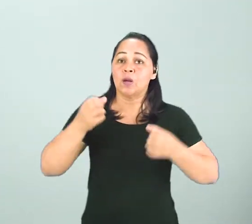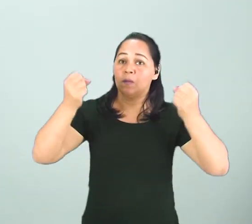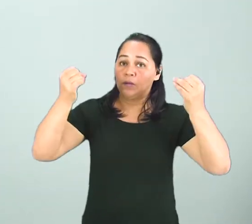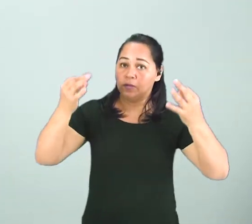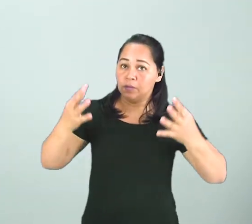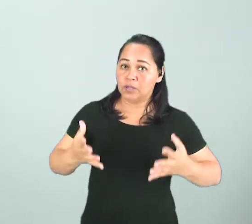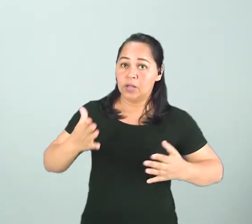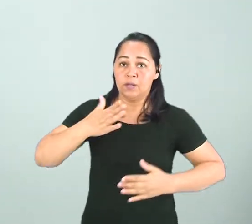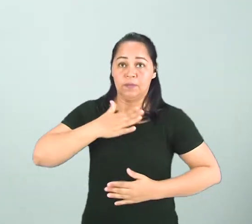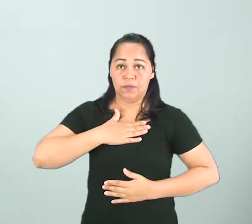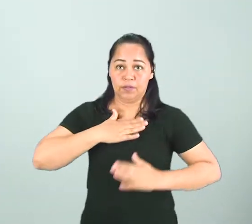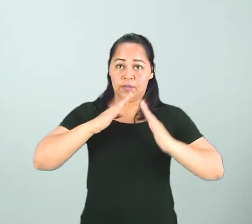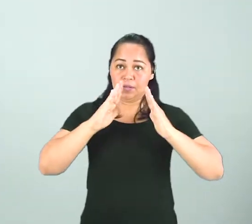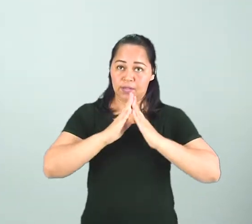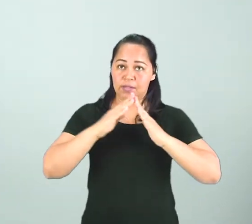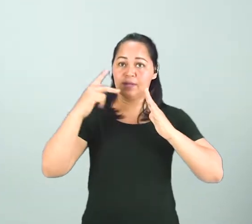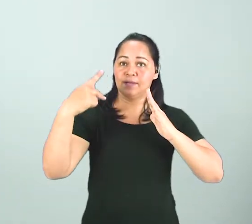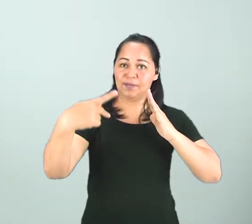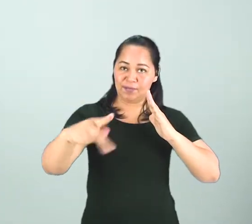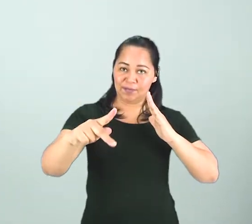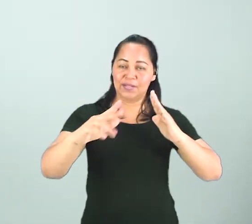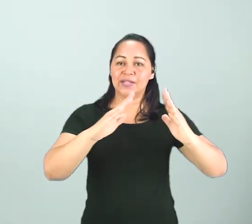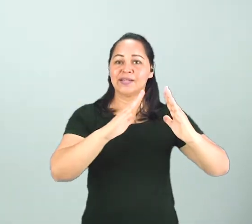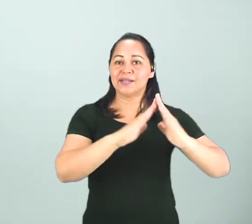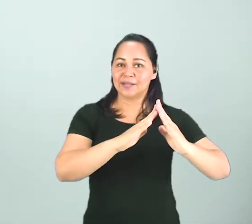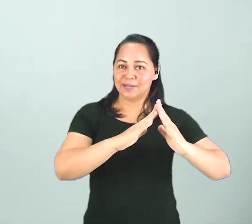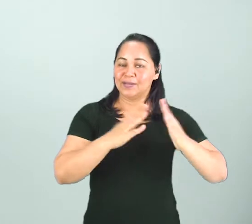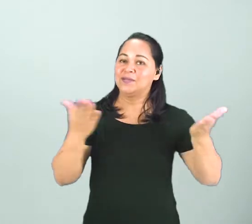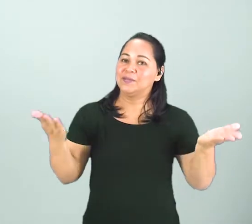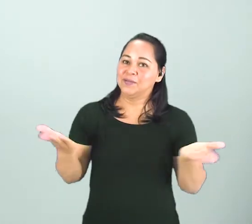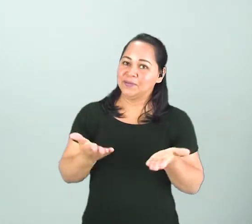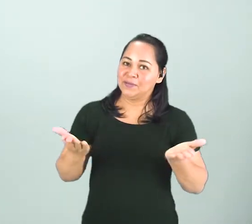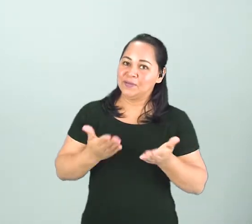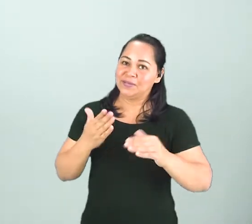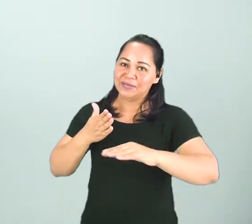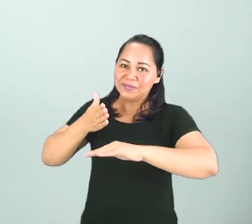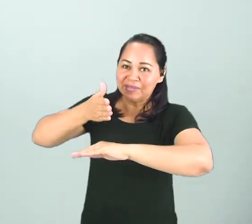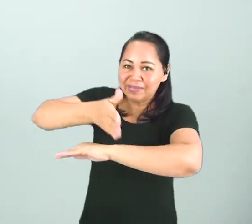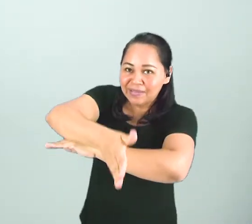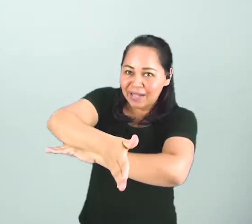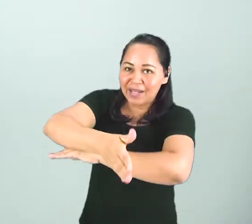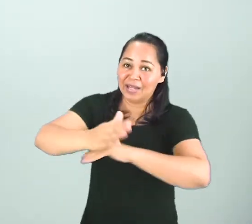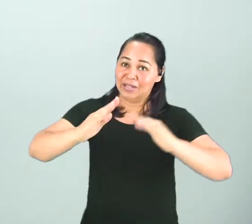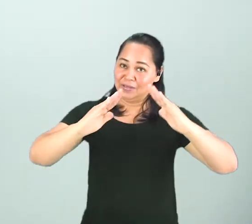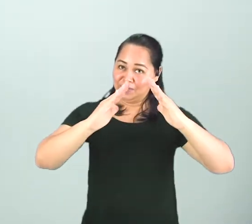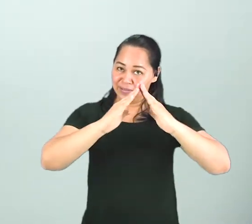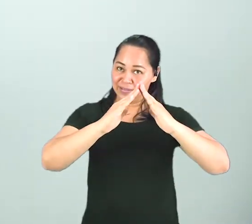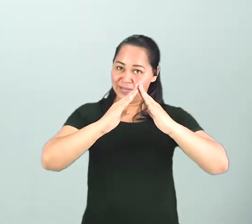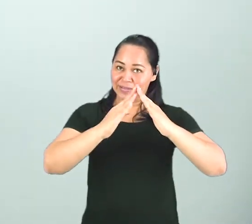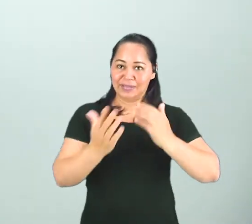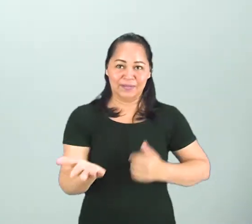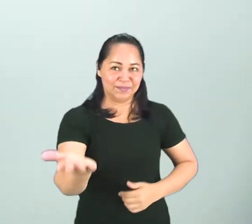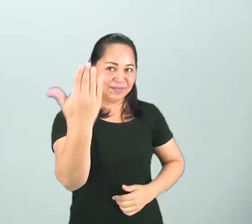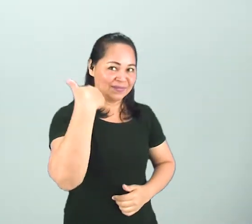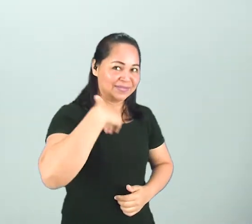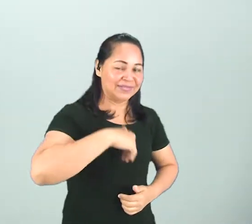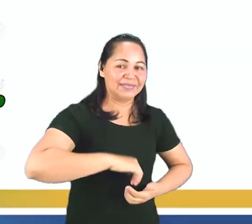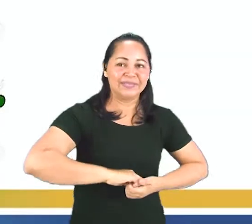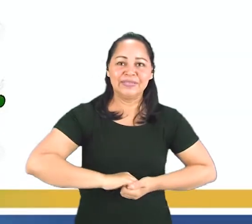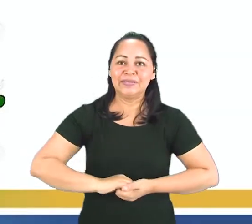mi casa es su casa. Hoy nosotros vamos a adentrar en una casa. ¡Síganme los buenos!